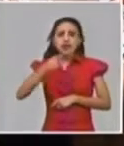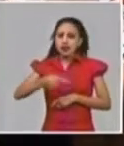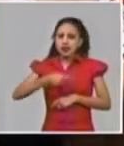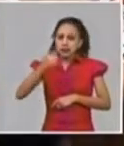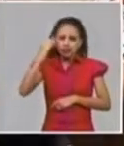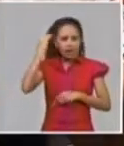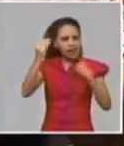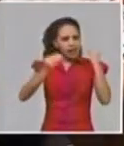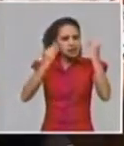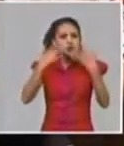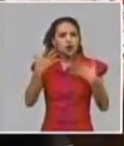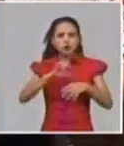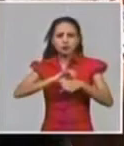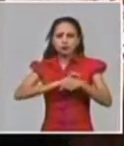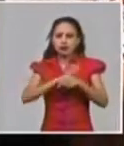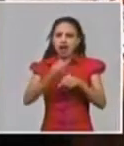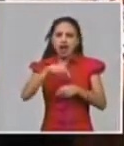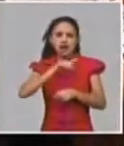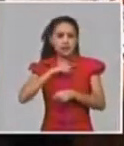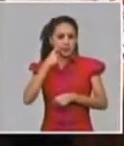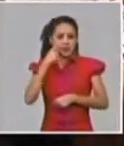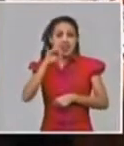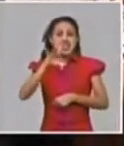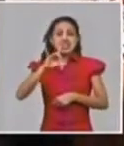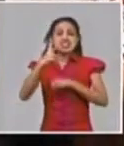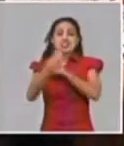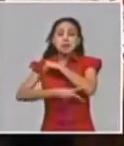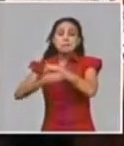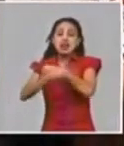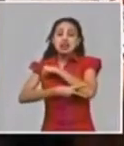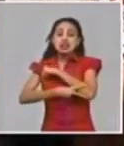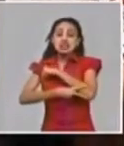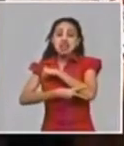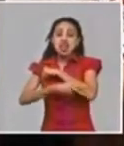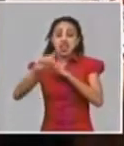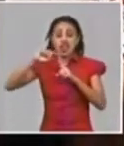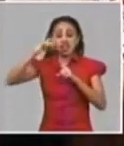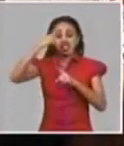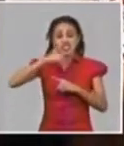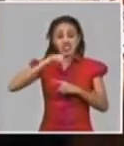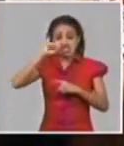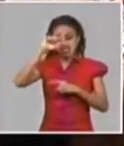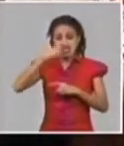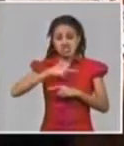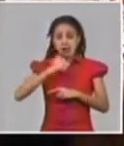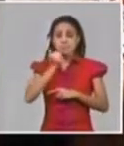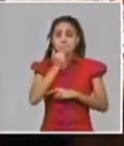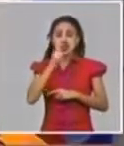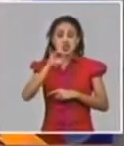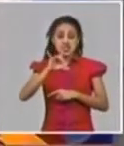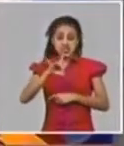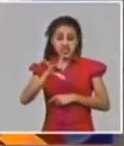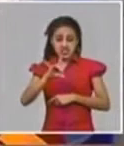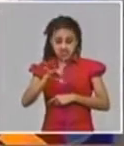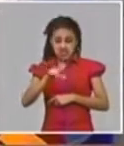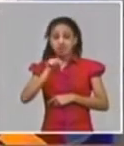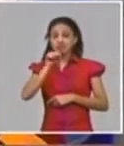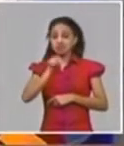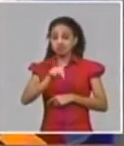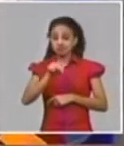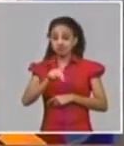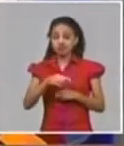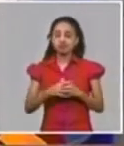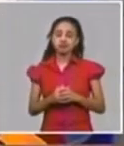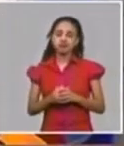15 países en el mundo tienen más de 300 de tasa es un indicador federal incluso